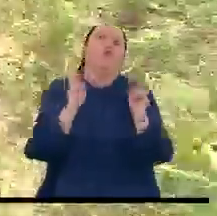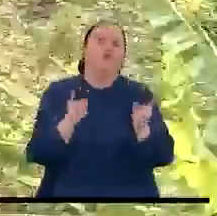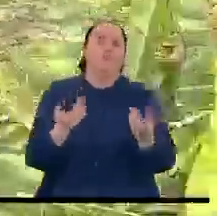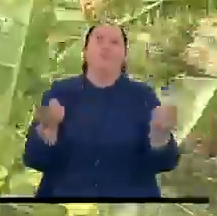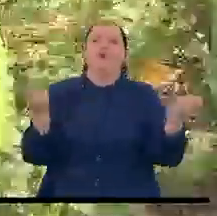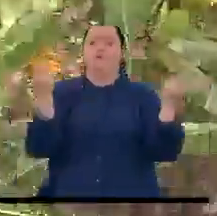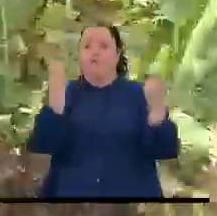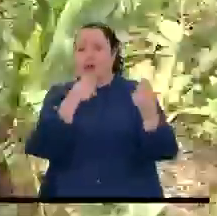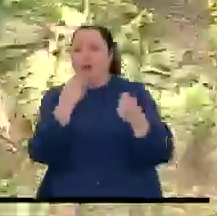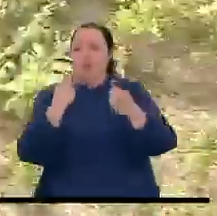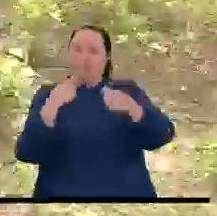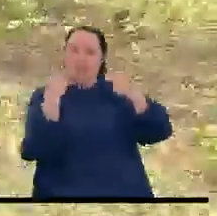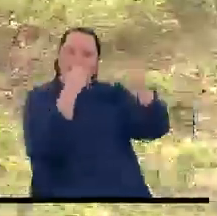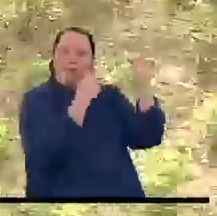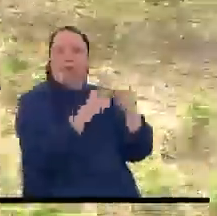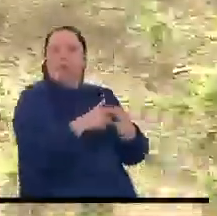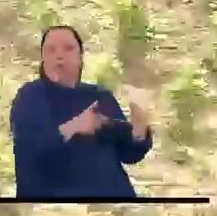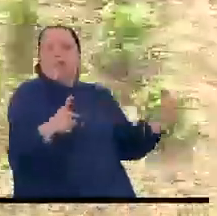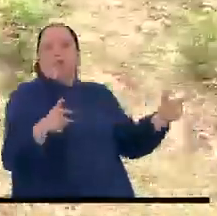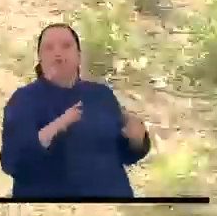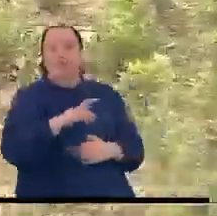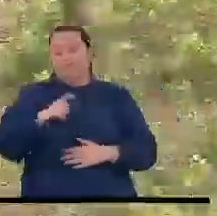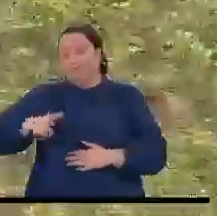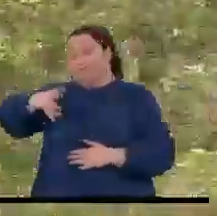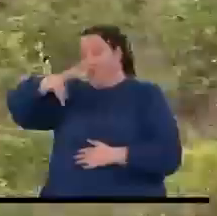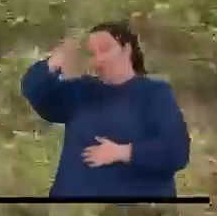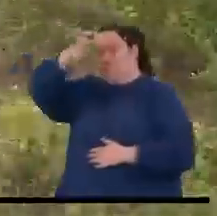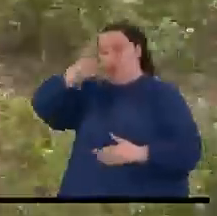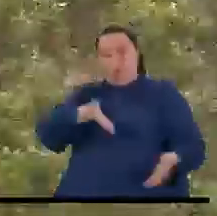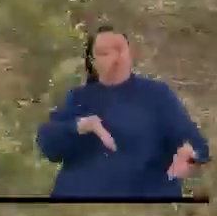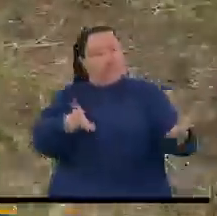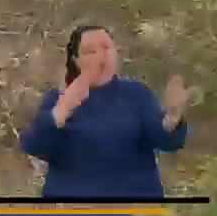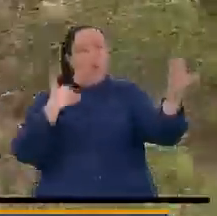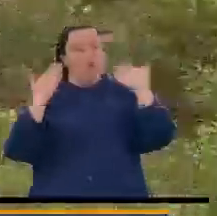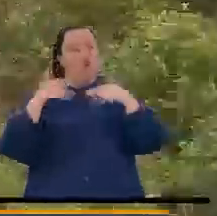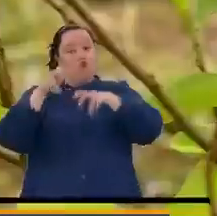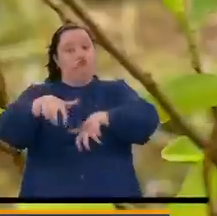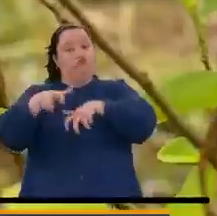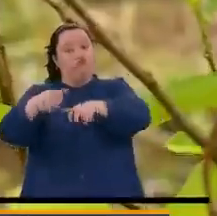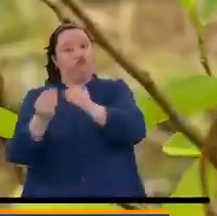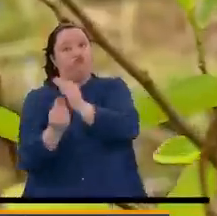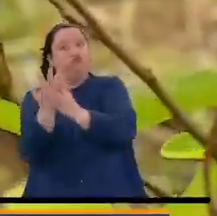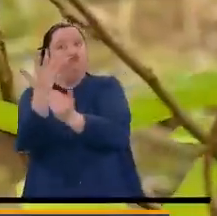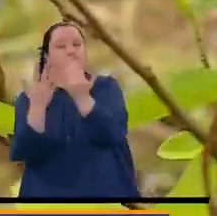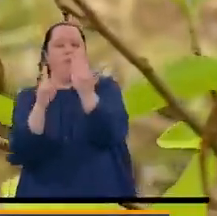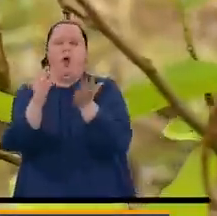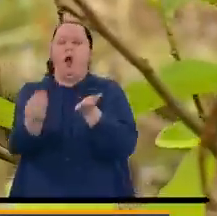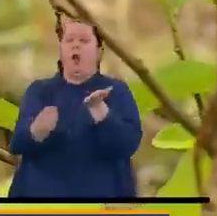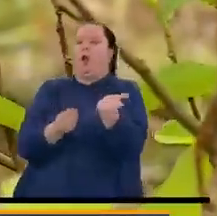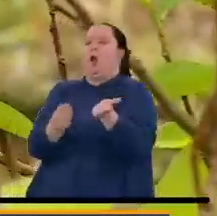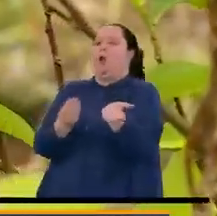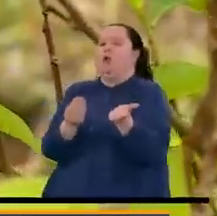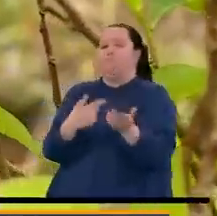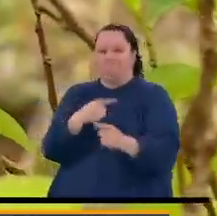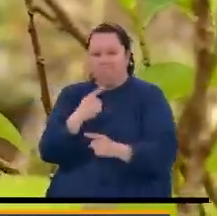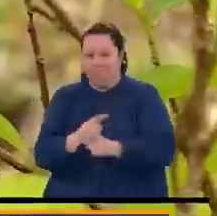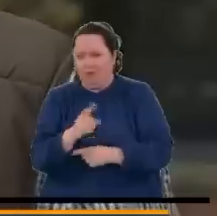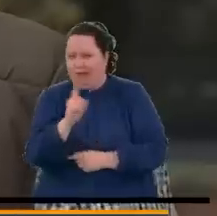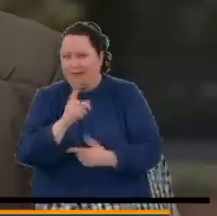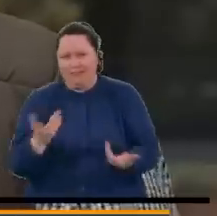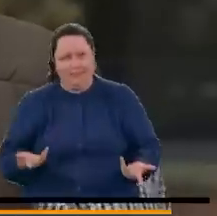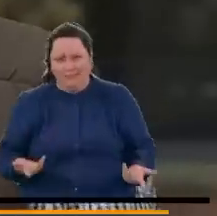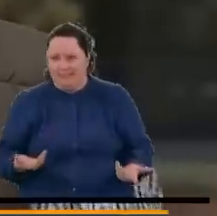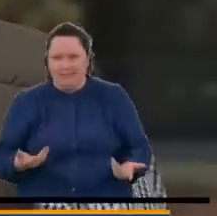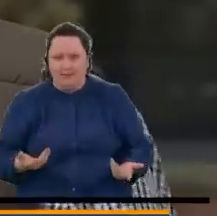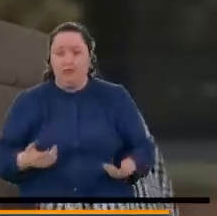narcotráfico. Para expertos permitir que los campesinos sigan cultivando coca a pesar de que sea con condiciones es un desacierto. Salir a